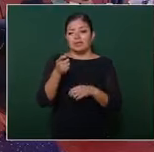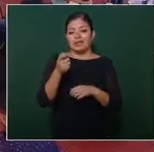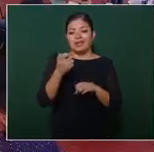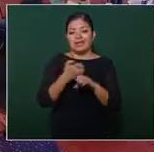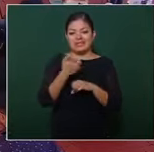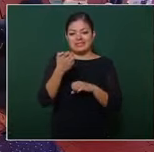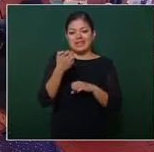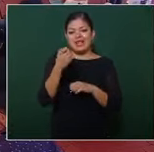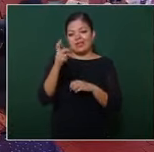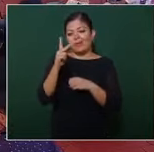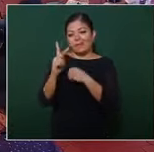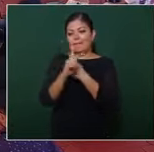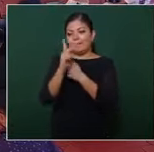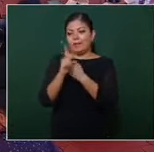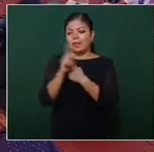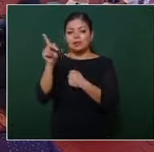interviene en los países